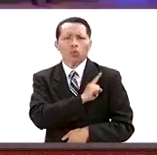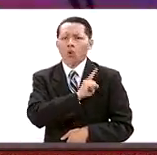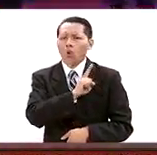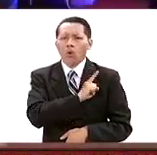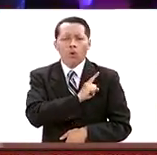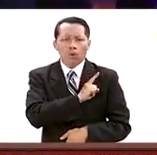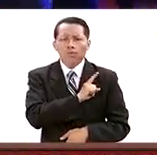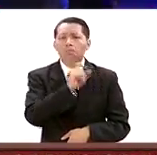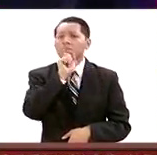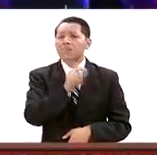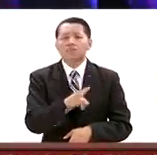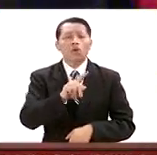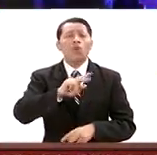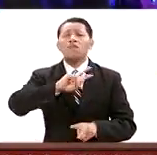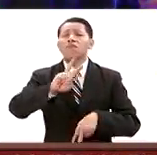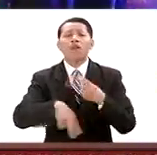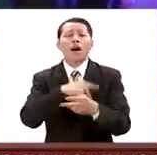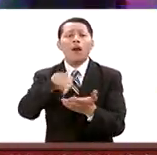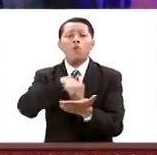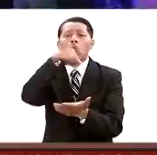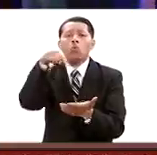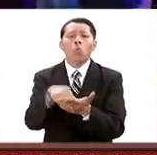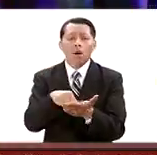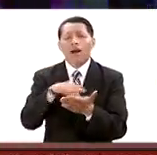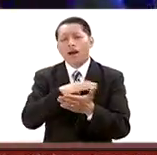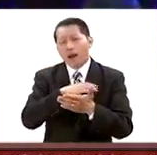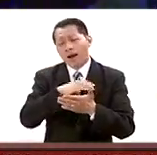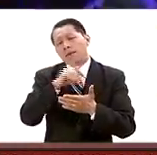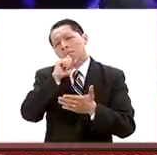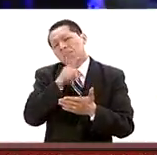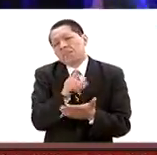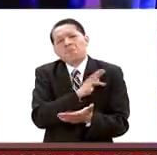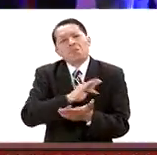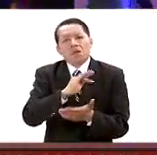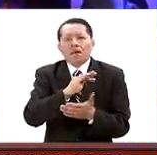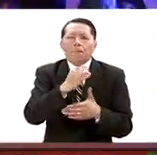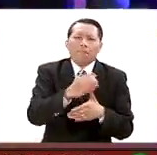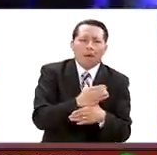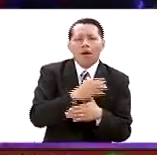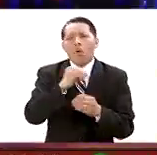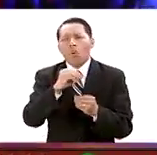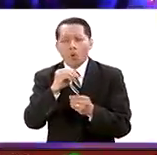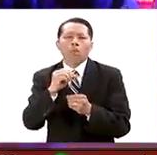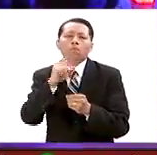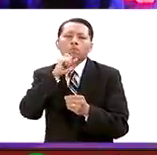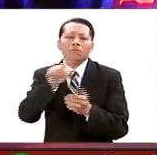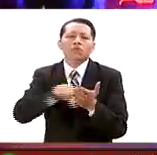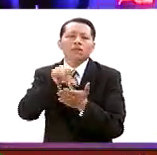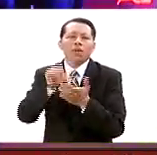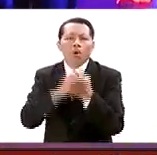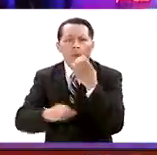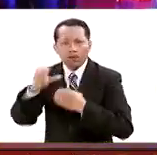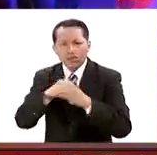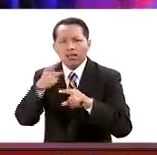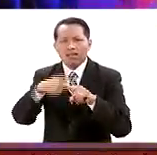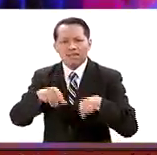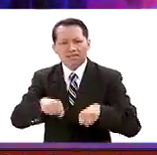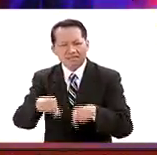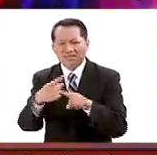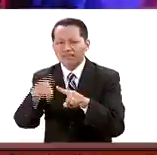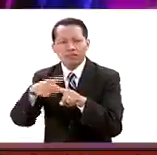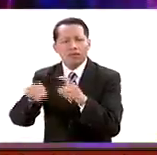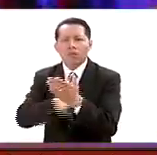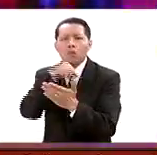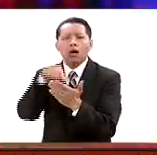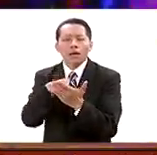un blanco suave, como se le llama, como puede ser este centro nocturno, un centro comercial, y descargar su furia, es prácticamente imposible detectarlo